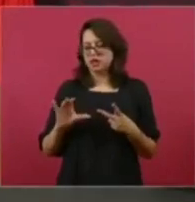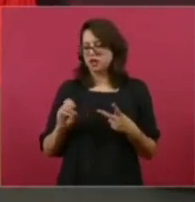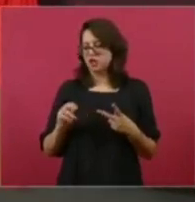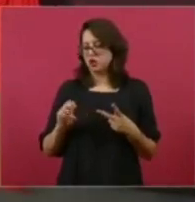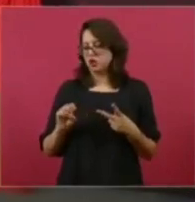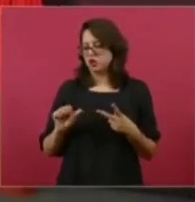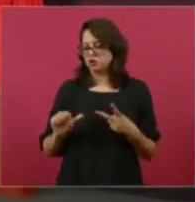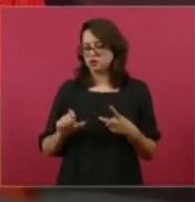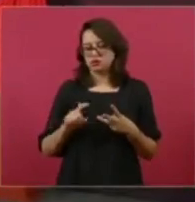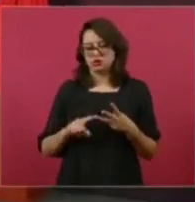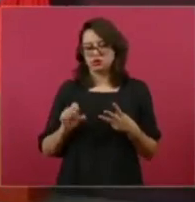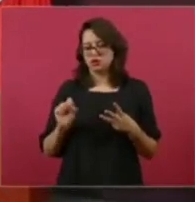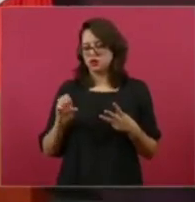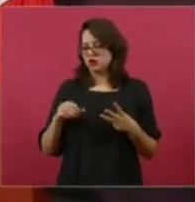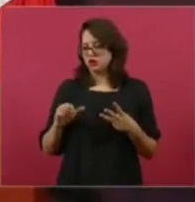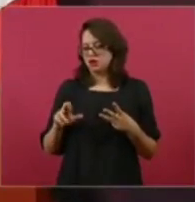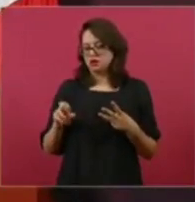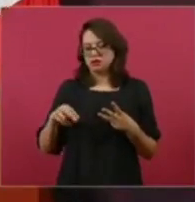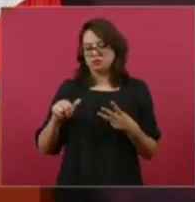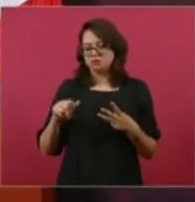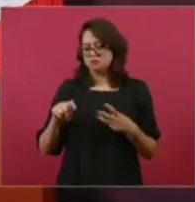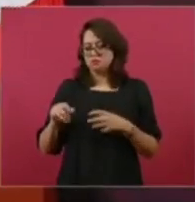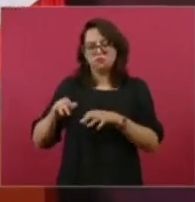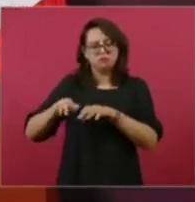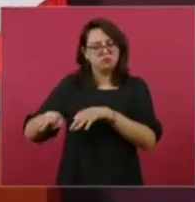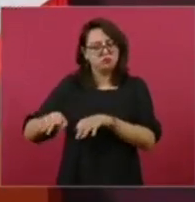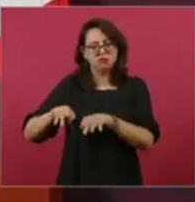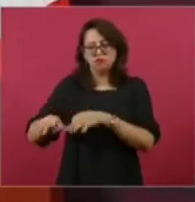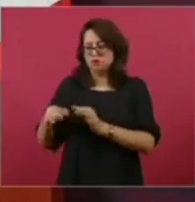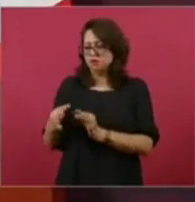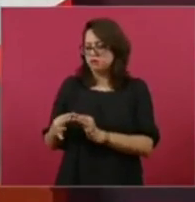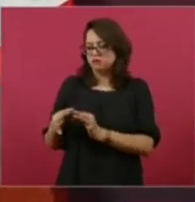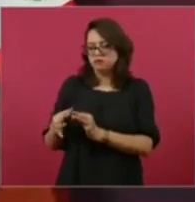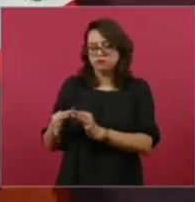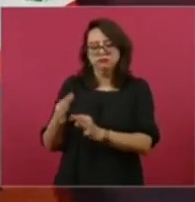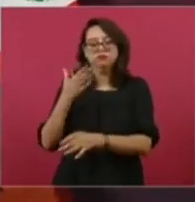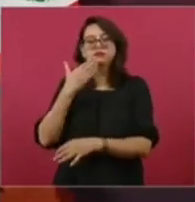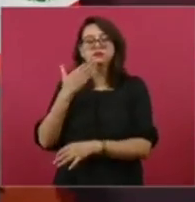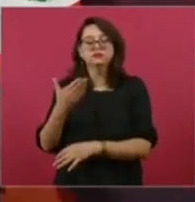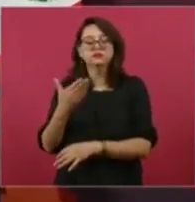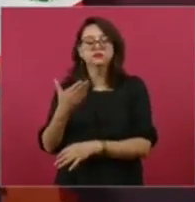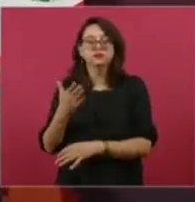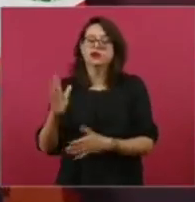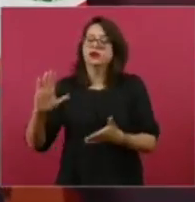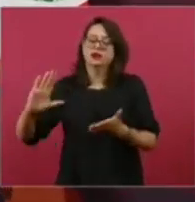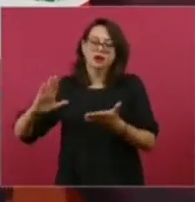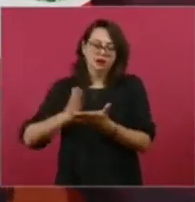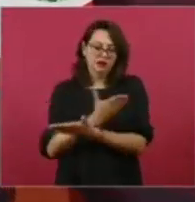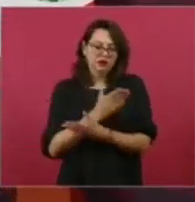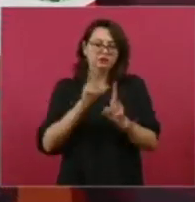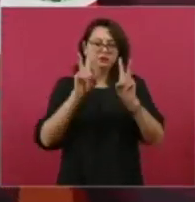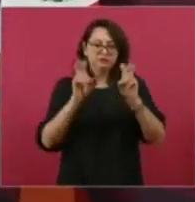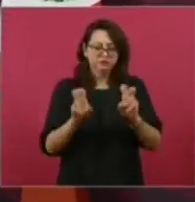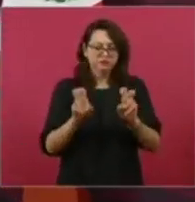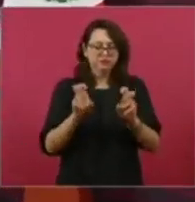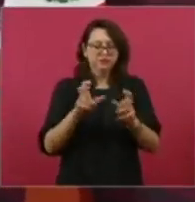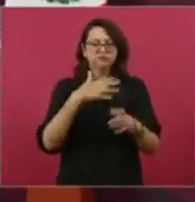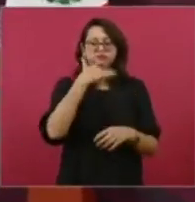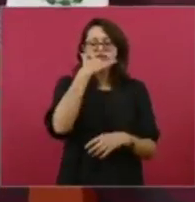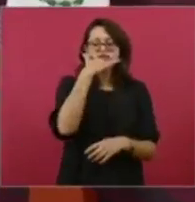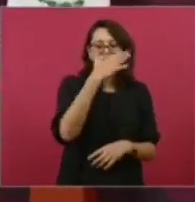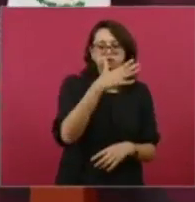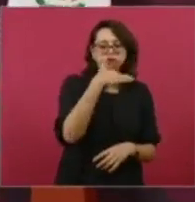se viene atendiendo